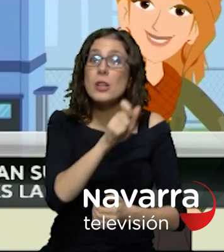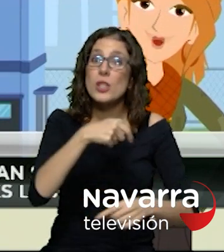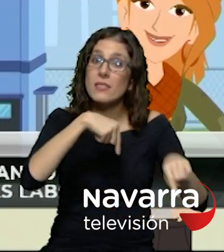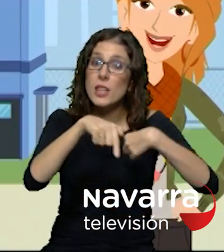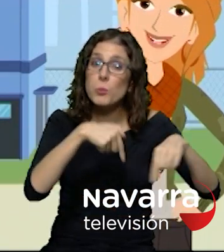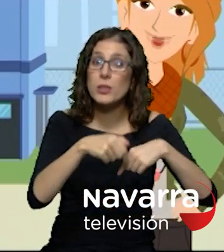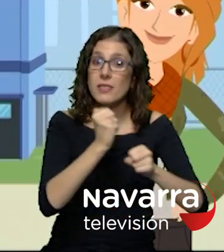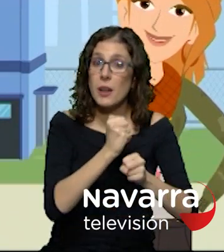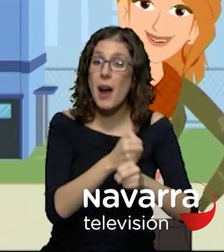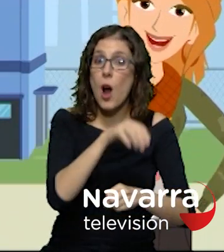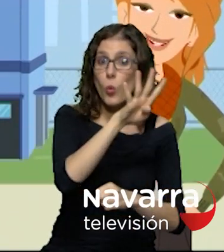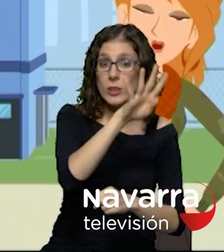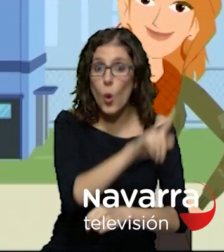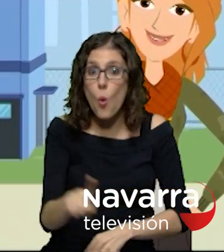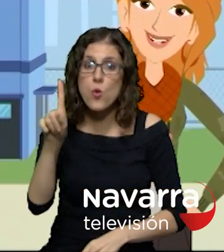carreteras